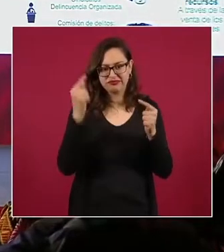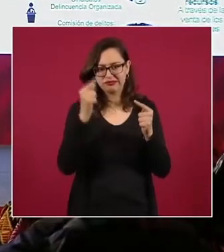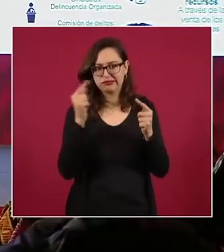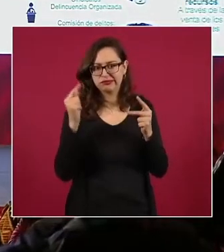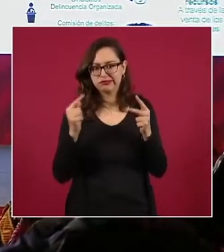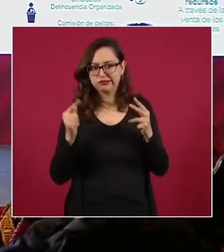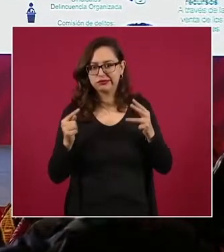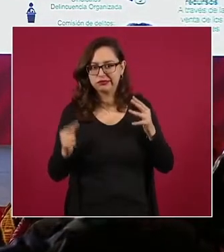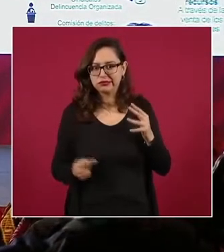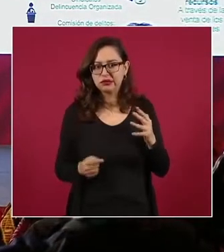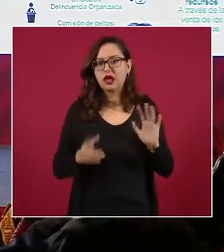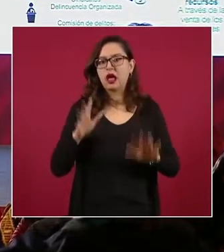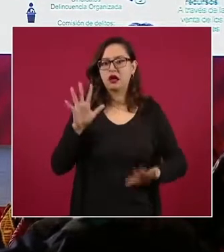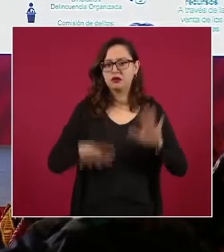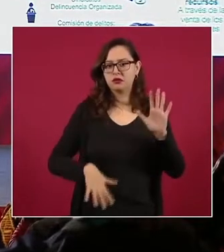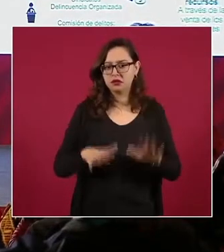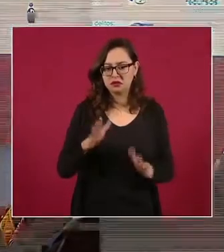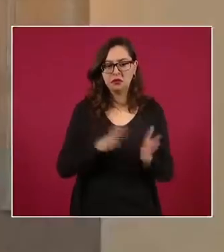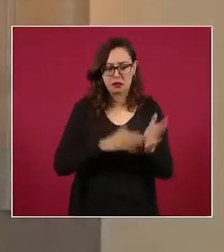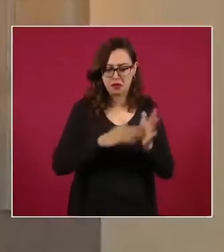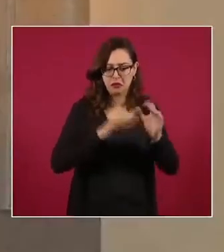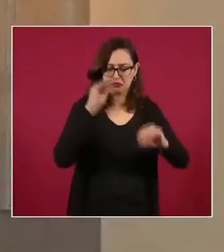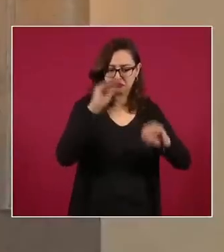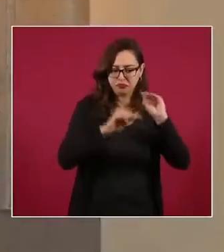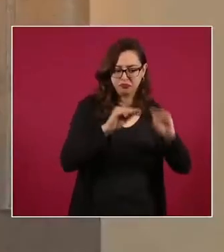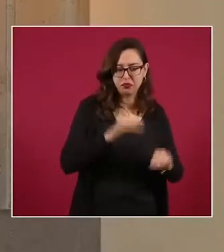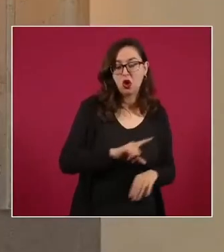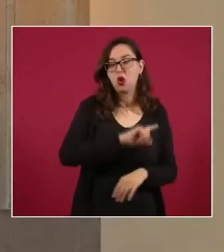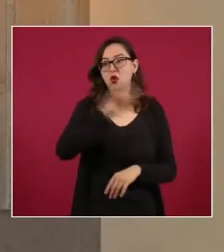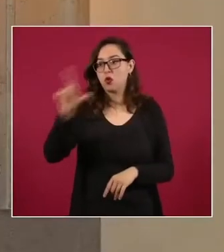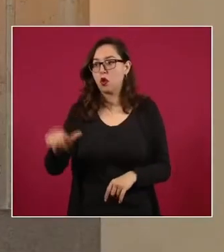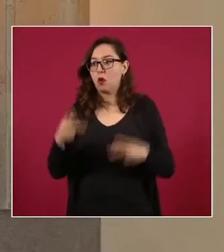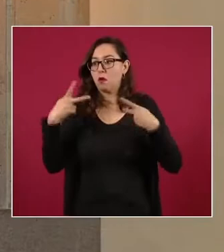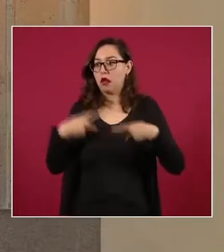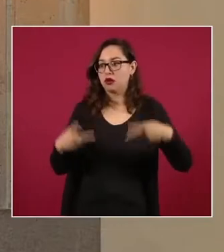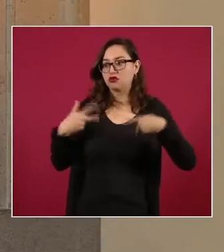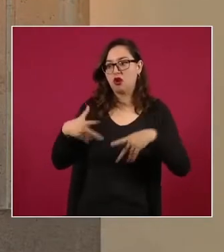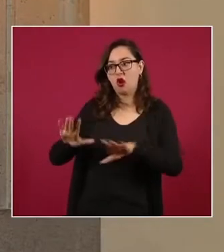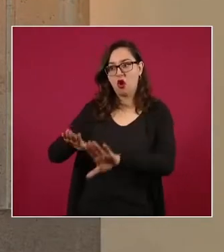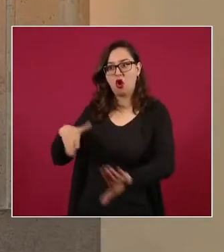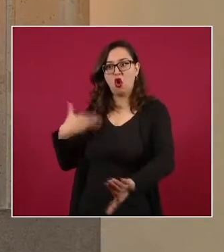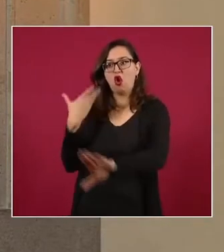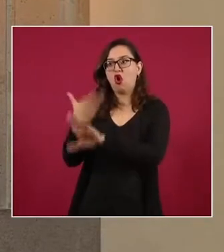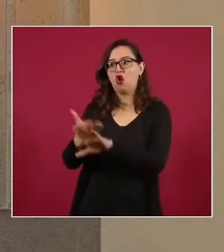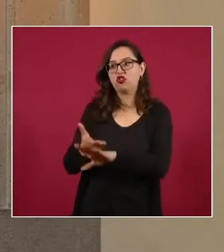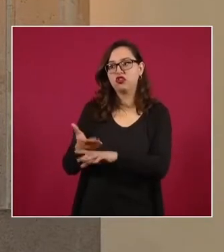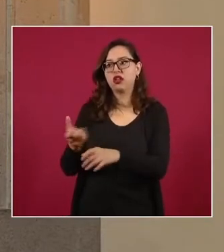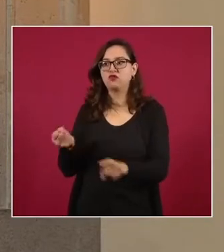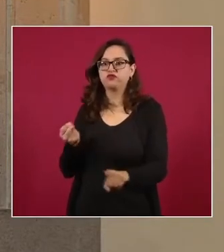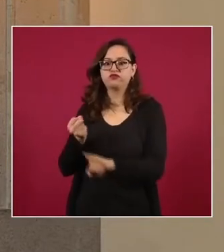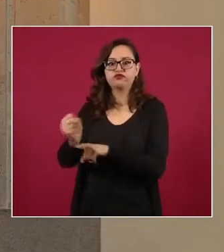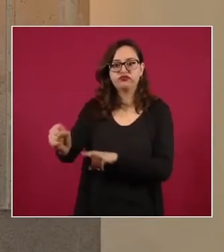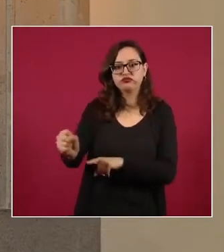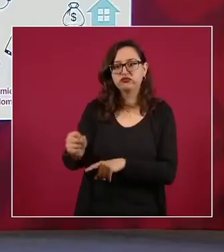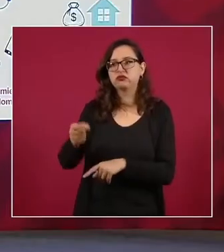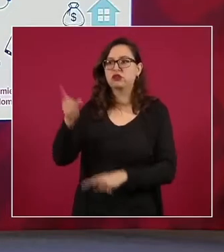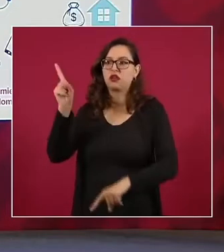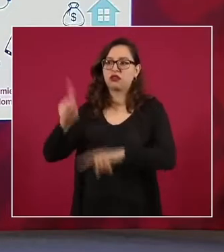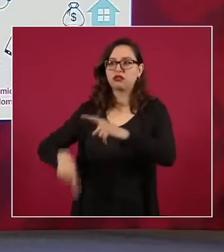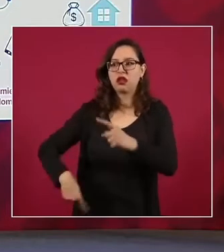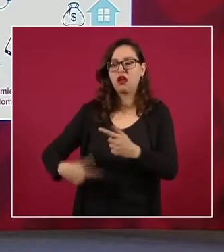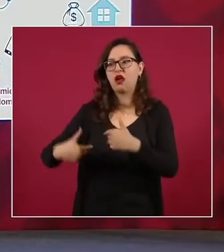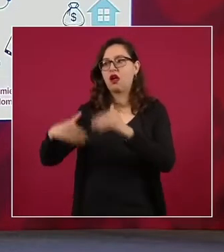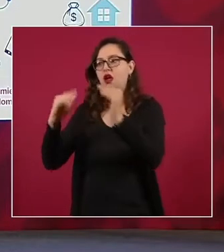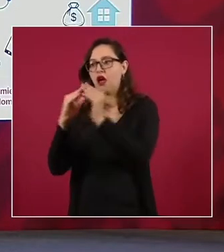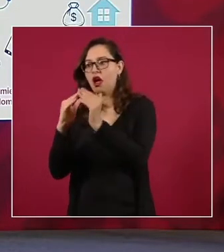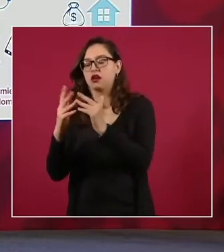apoderan del inmueble, extorsión, amenazas, daños, privación de la libertad e incluso en los